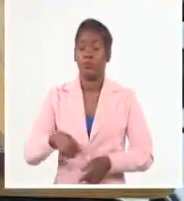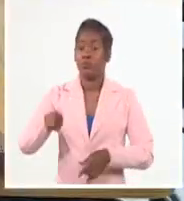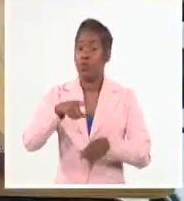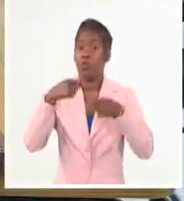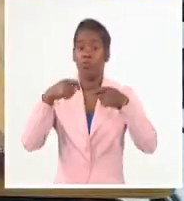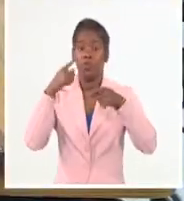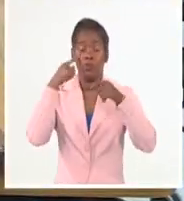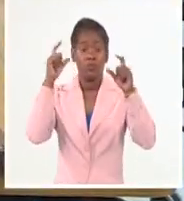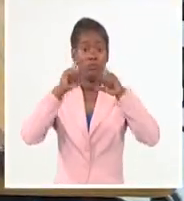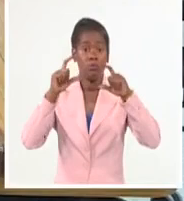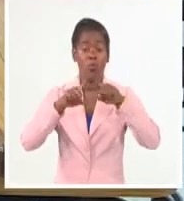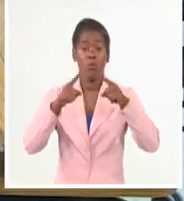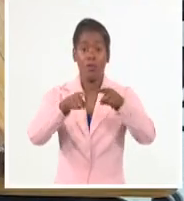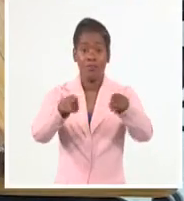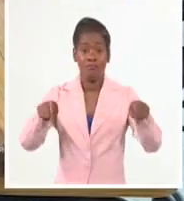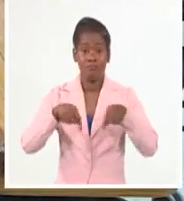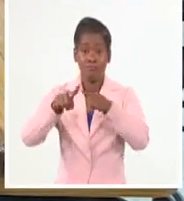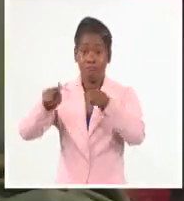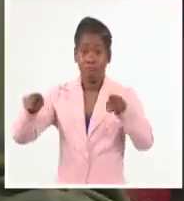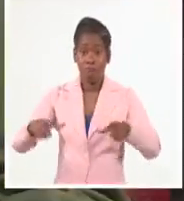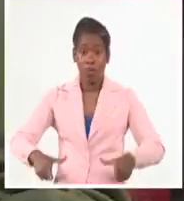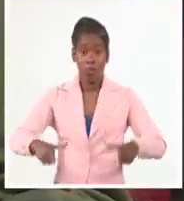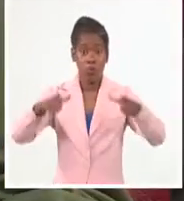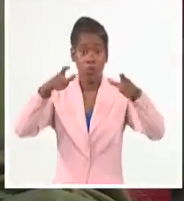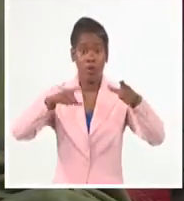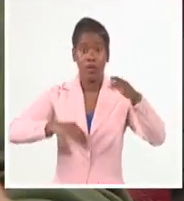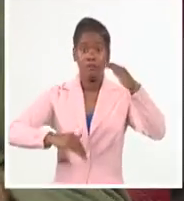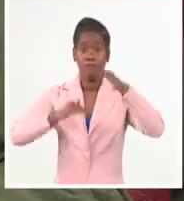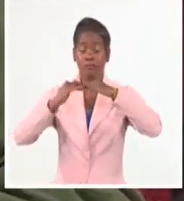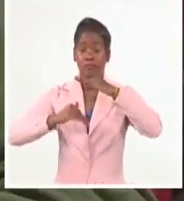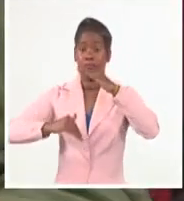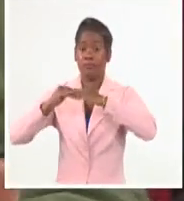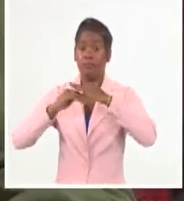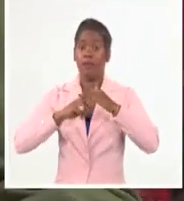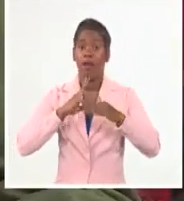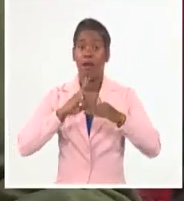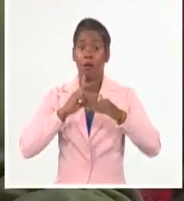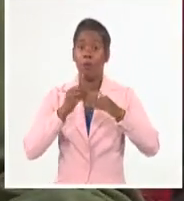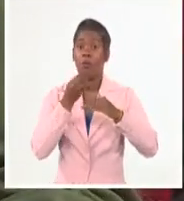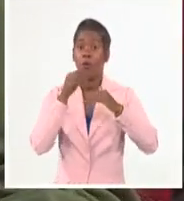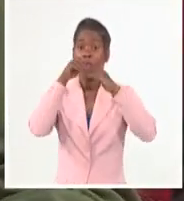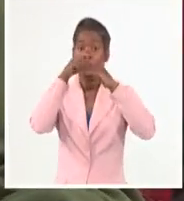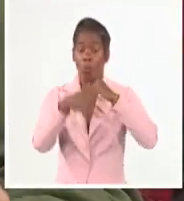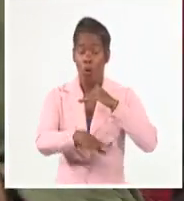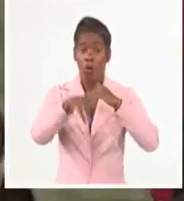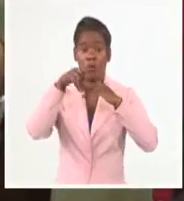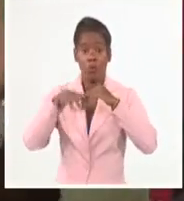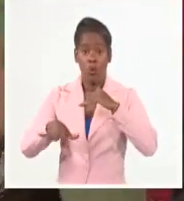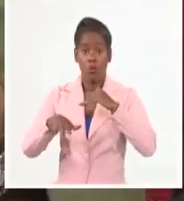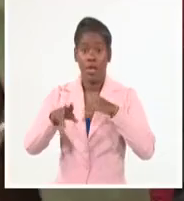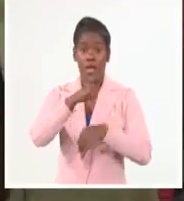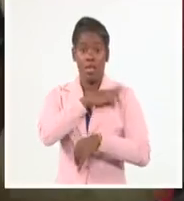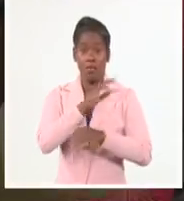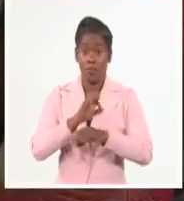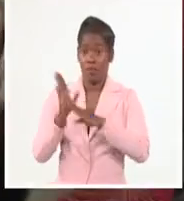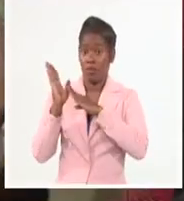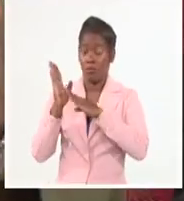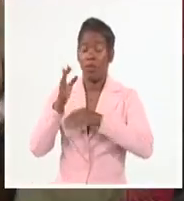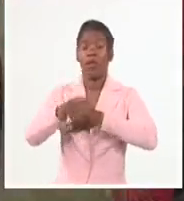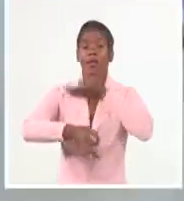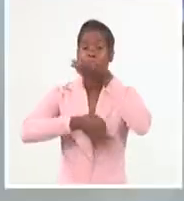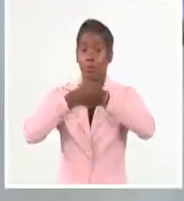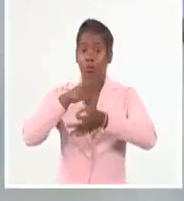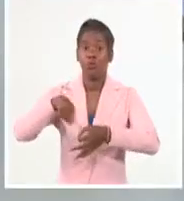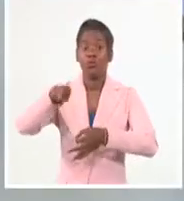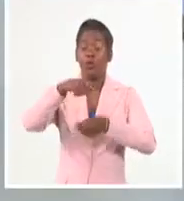embalses y las micropresas en cuanto a su llenado. El jefe del Centro de Dirección del Consejo de Defensa Nacional para situaciones